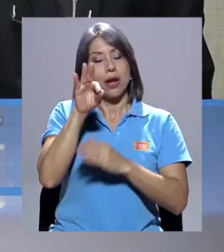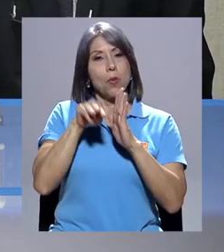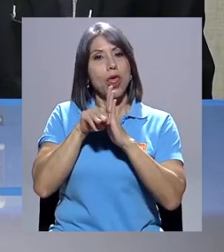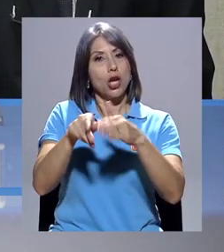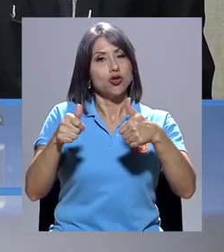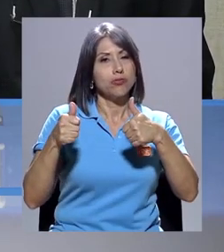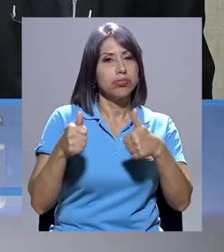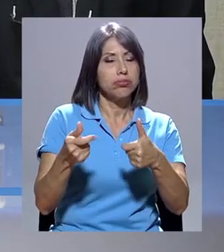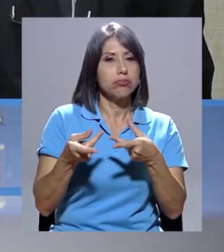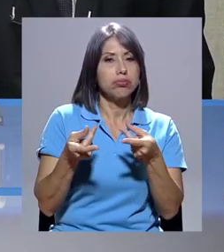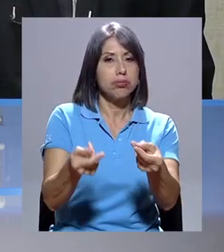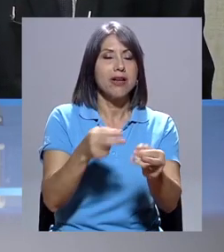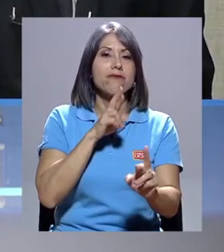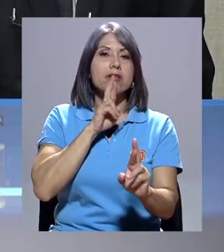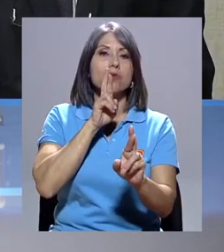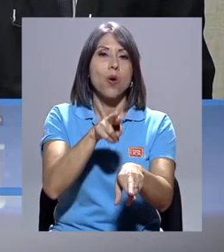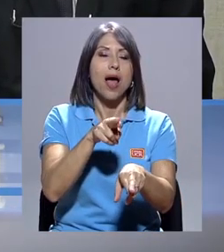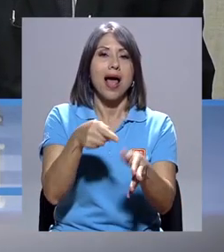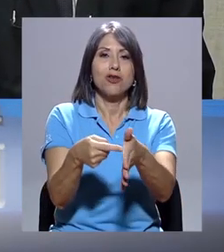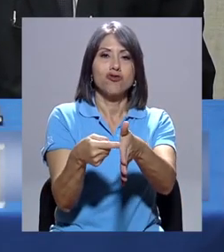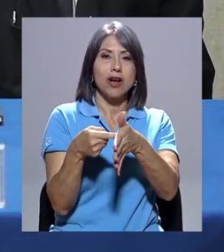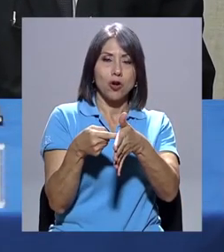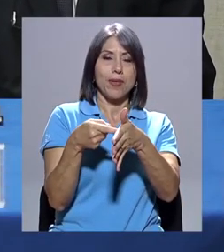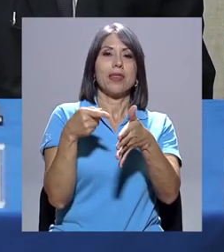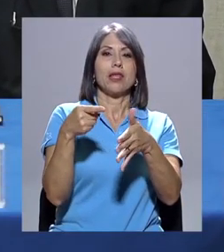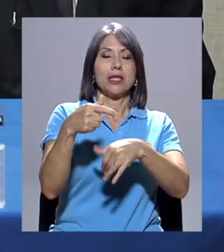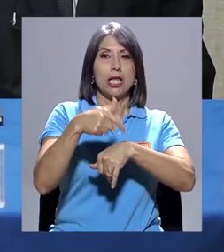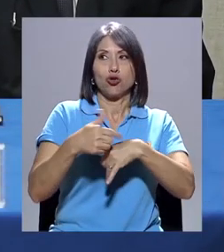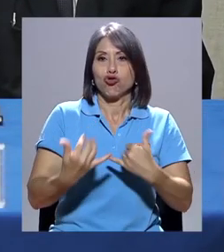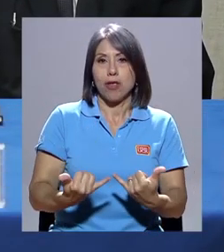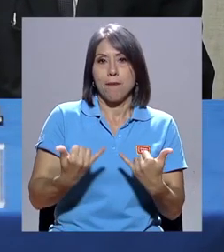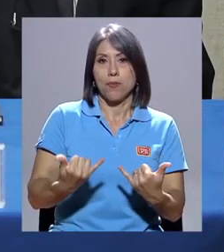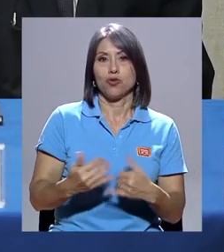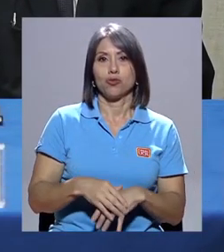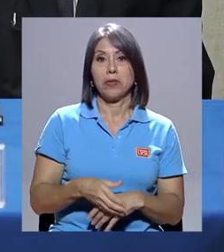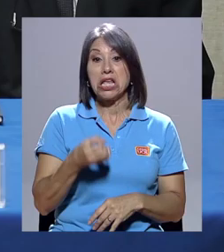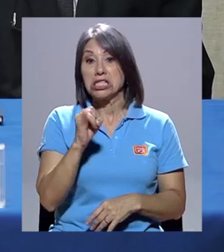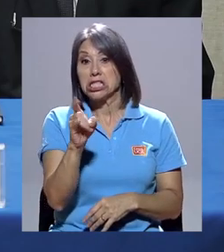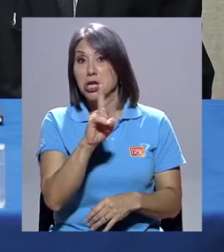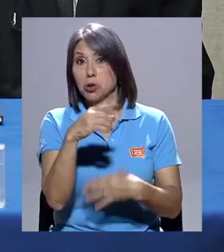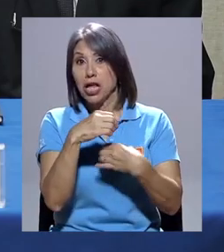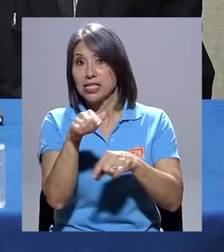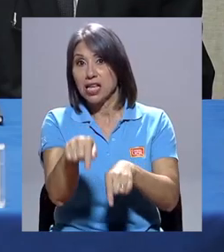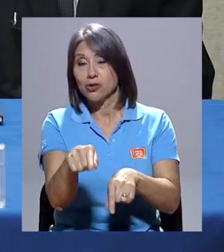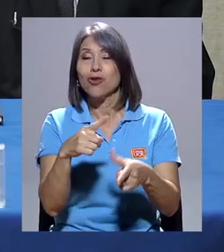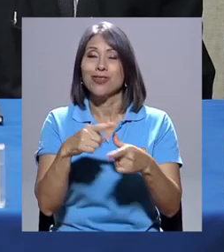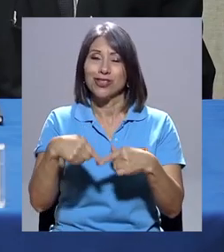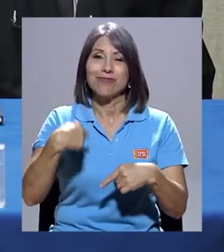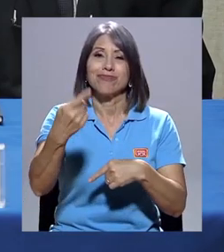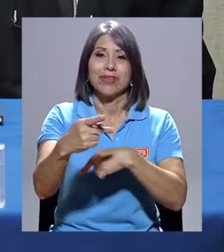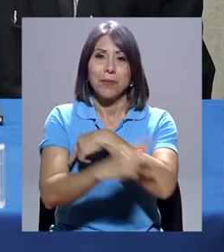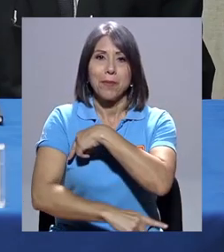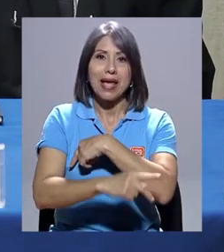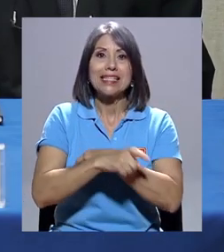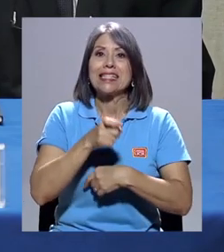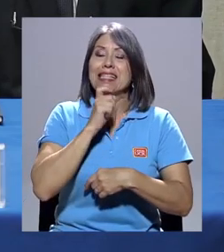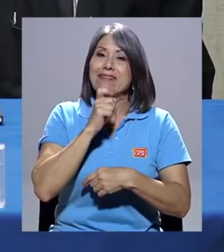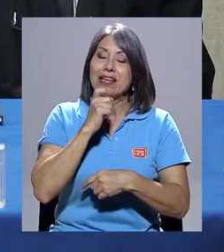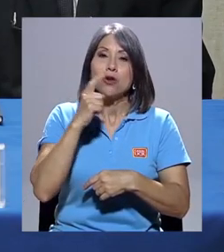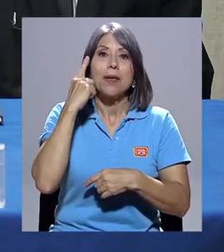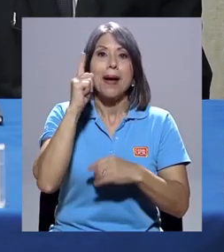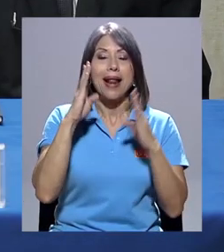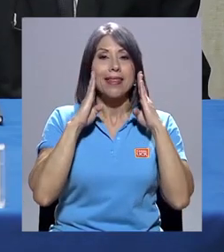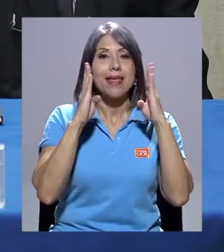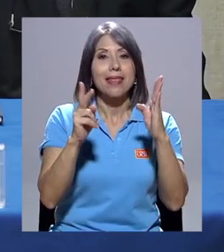dar respuesta a los requerimientos que exigen los tiempos. De no ser así, el país tendrá dificultad para atender dos mil centros